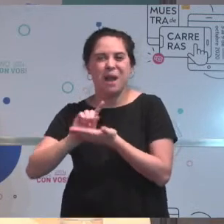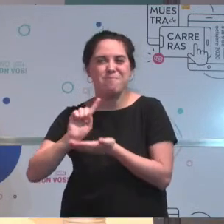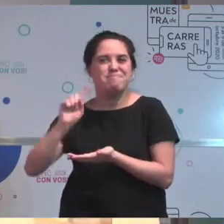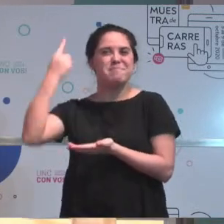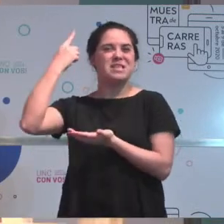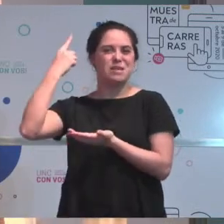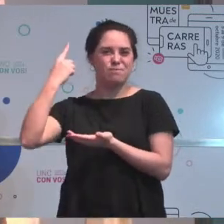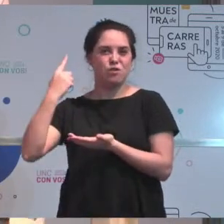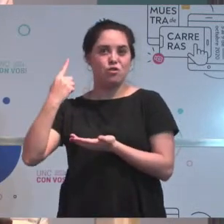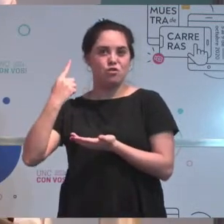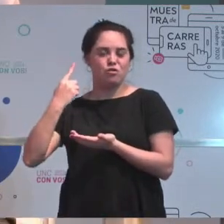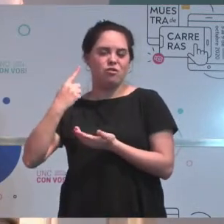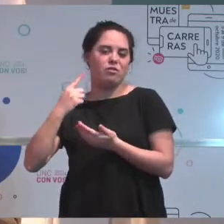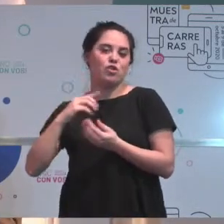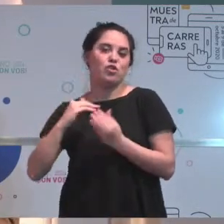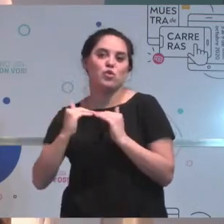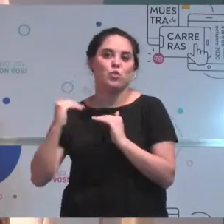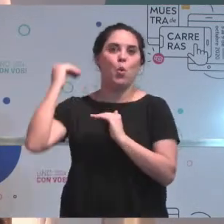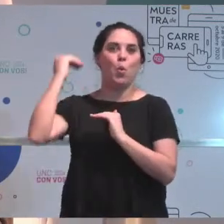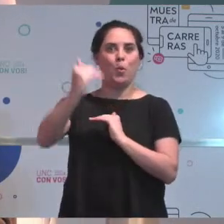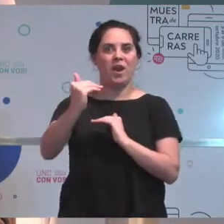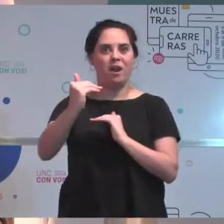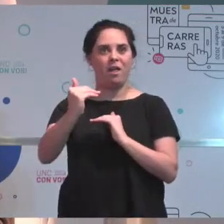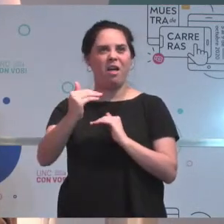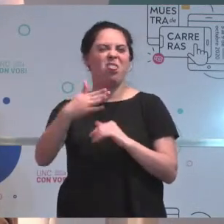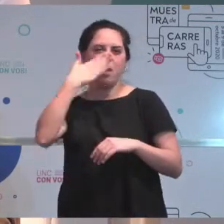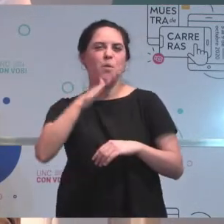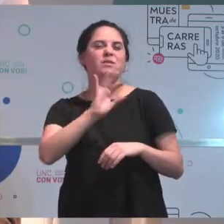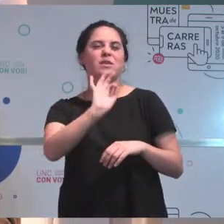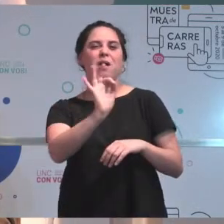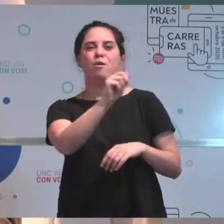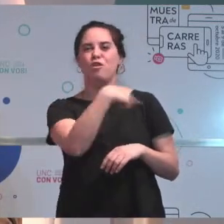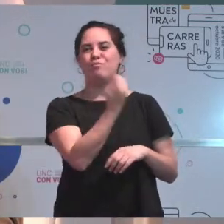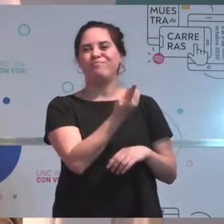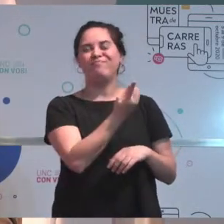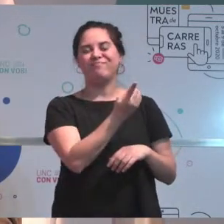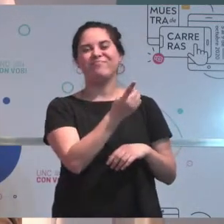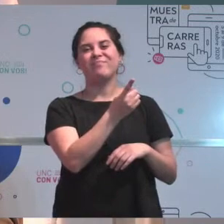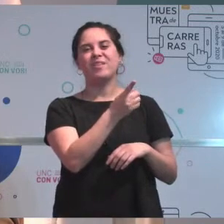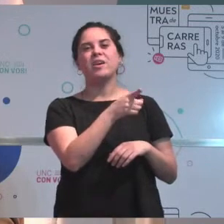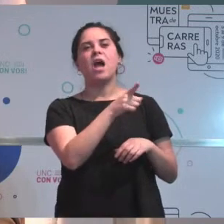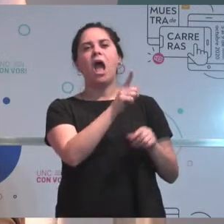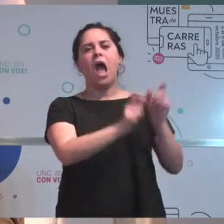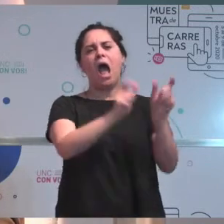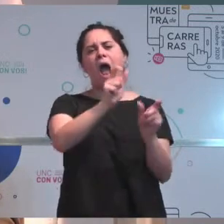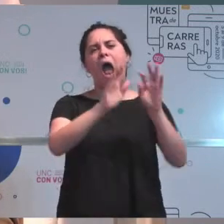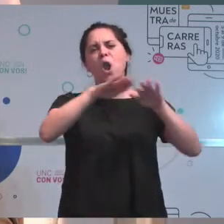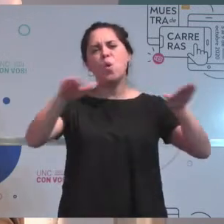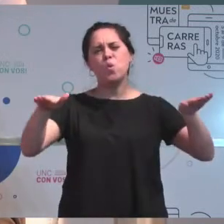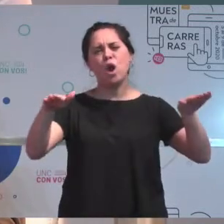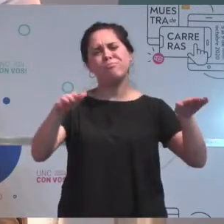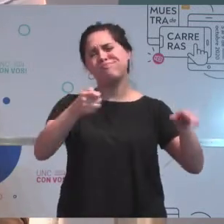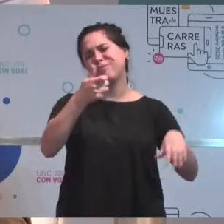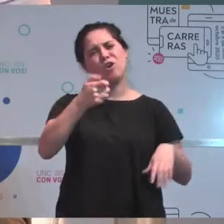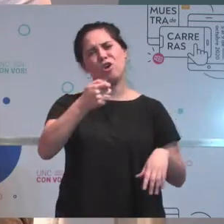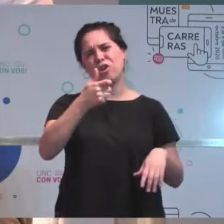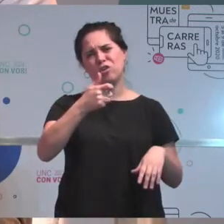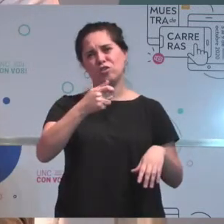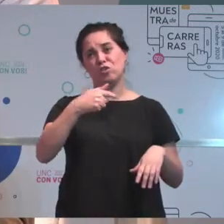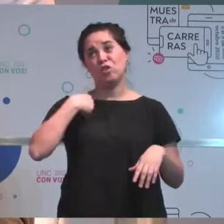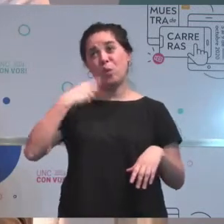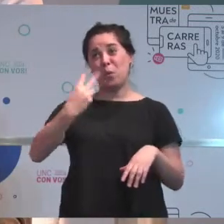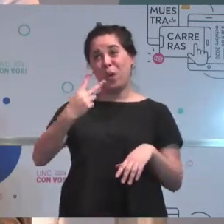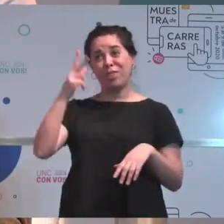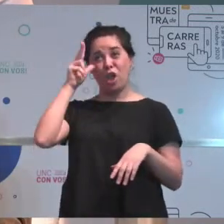tenemos la ventaja de que no somos tantos alumnos. Yo, por ejemplo, ahora tengo 28 alumnos. A pesar de que estamos a la distancia,